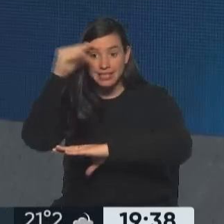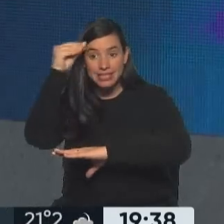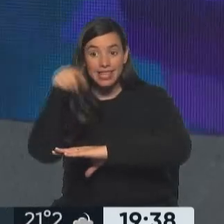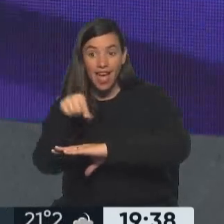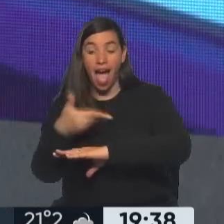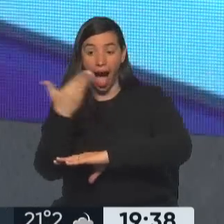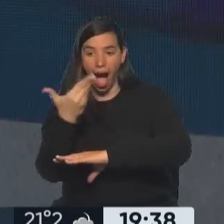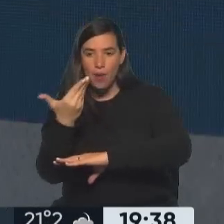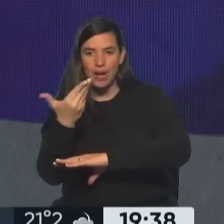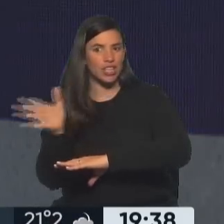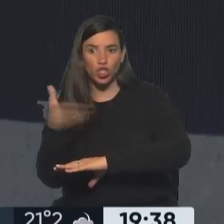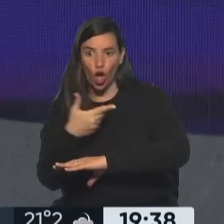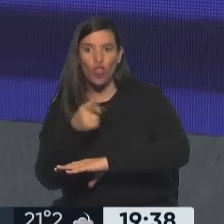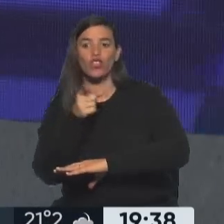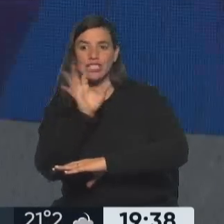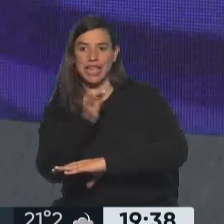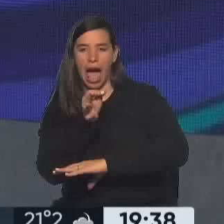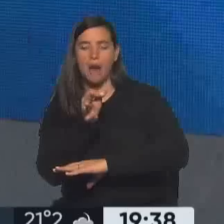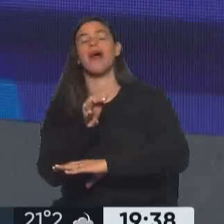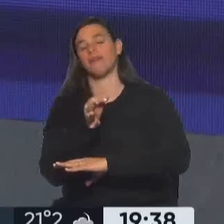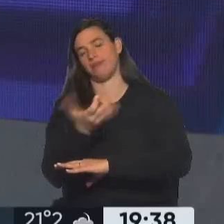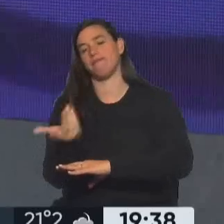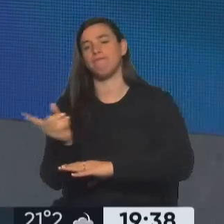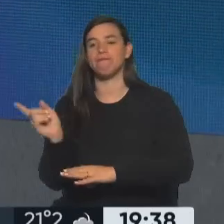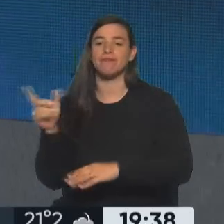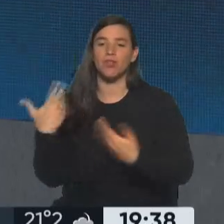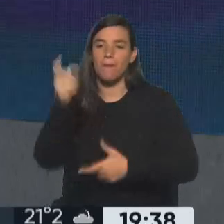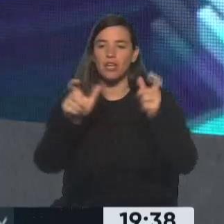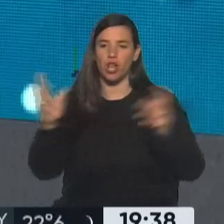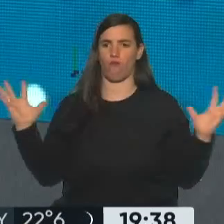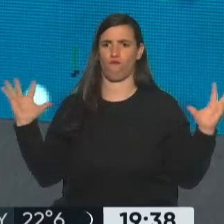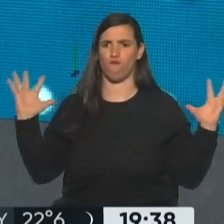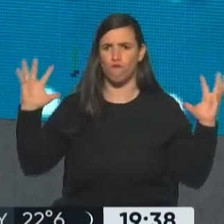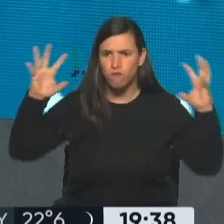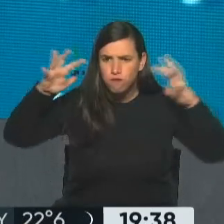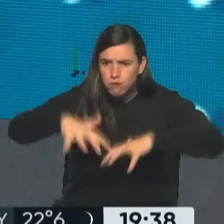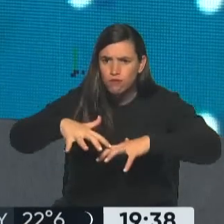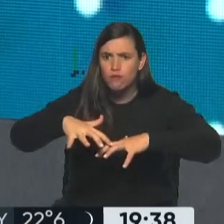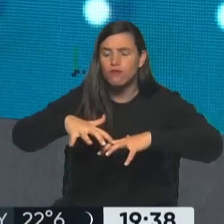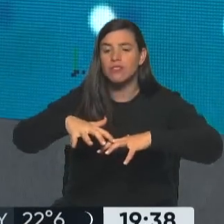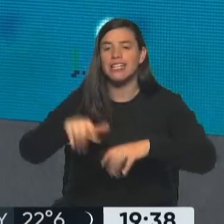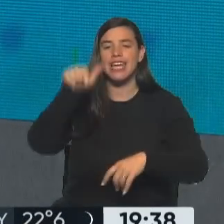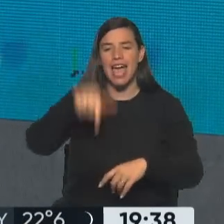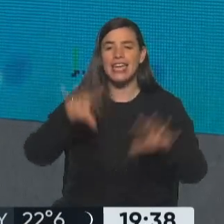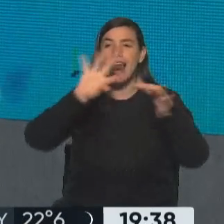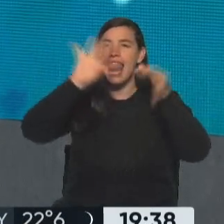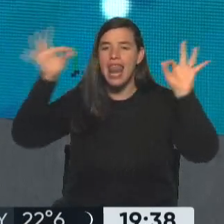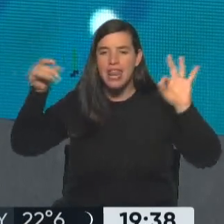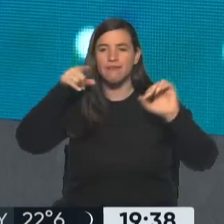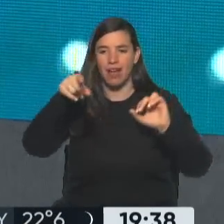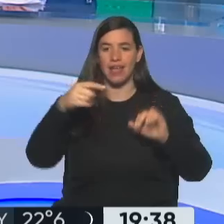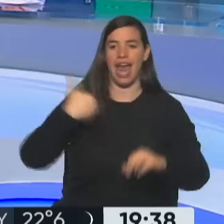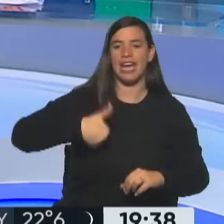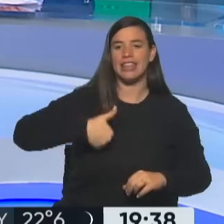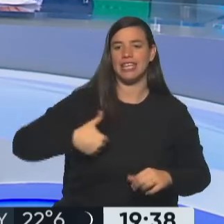diciendo que están pretendiendo que sea multitudinaria y que la consigna es Argentina con Cristina.